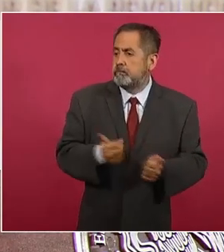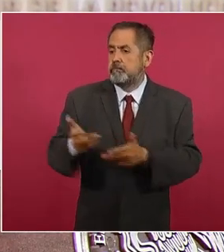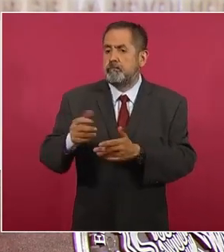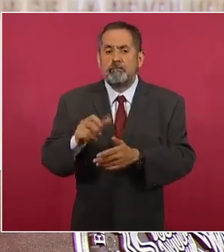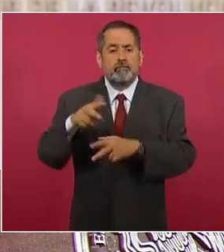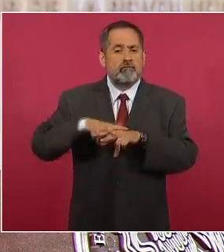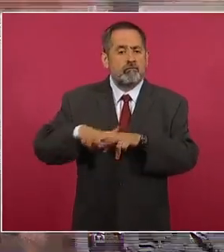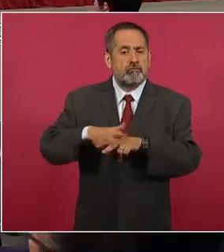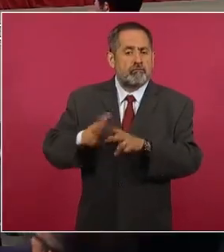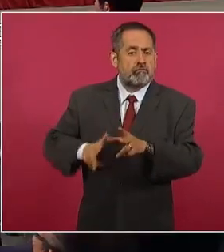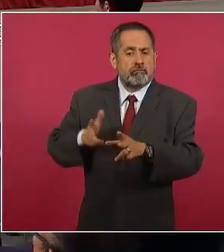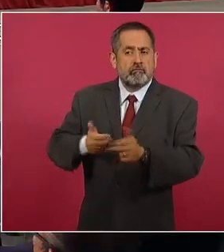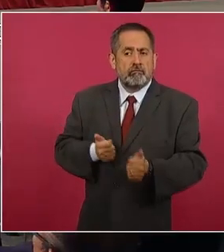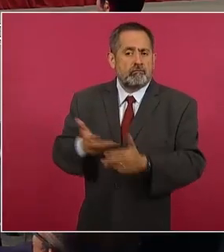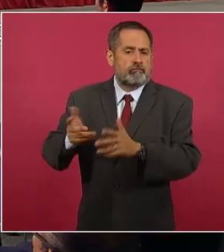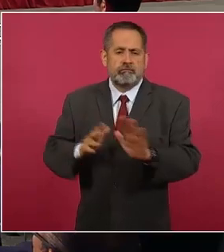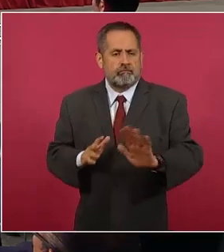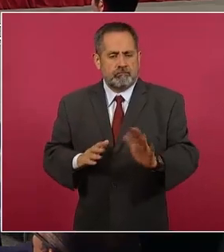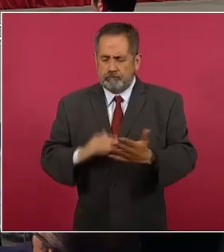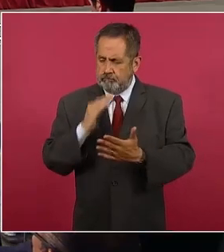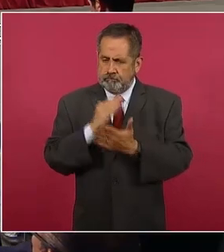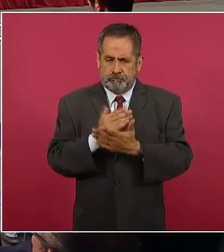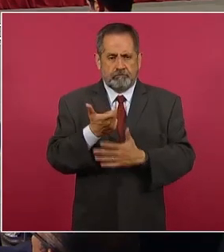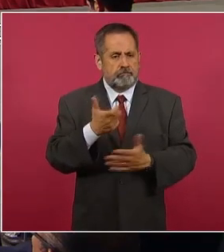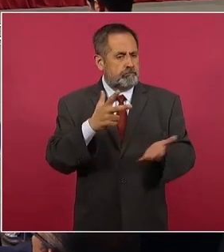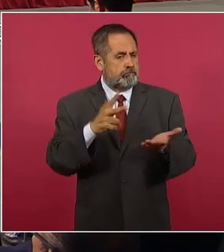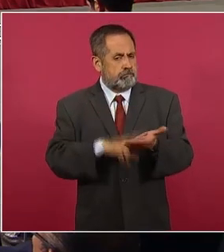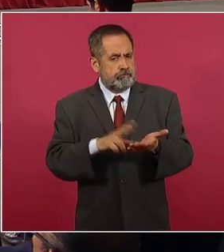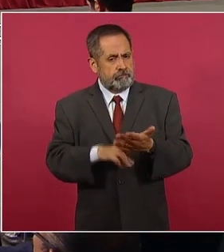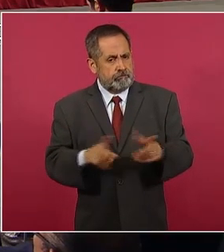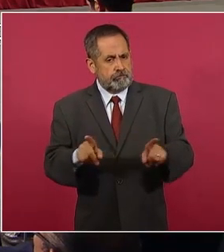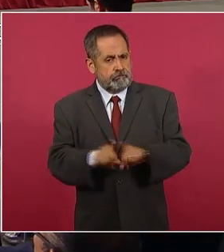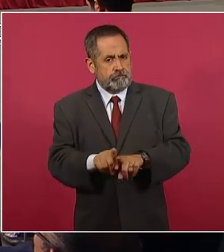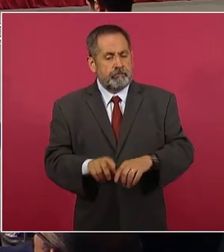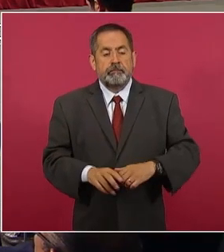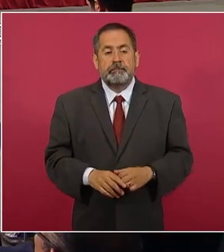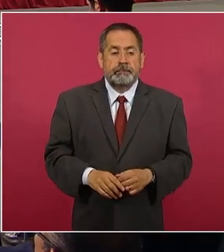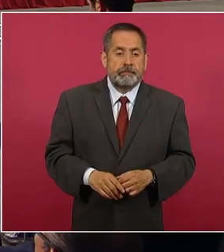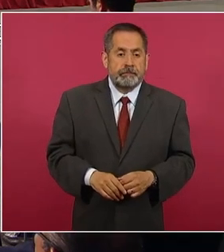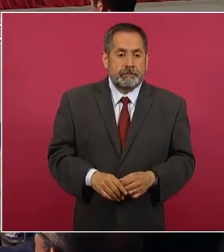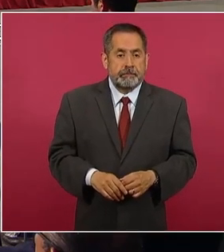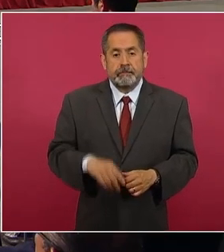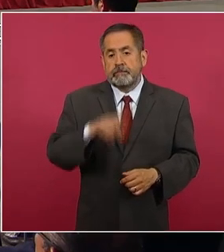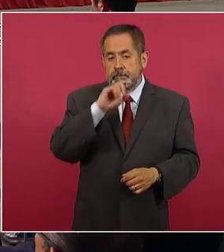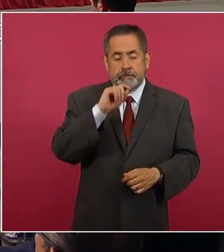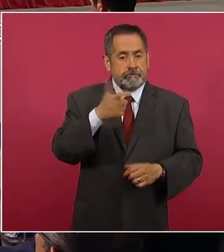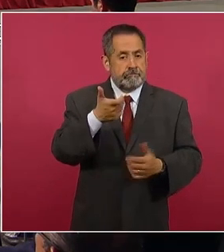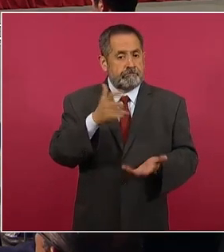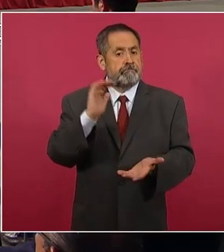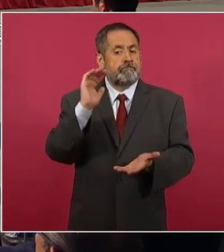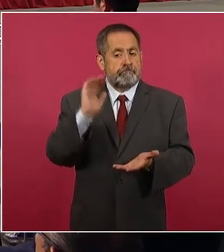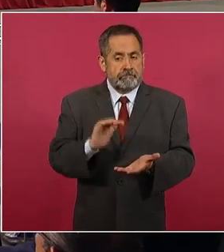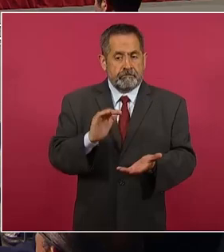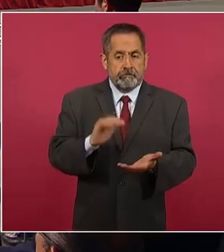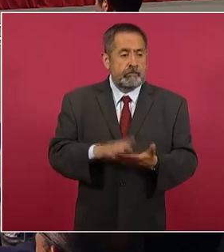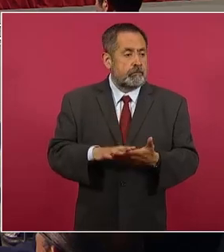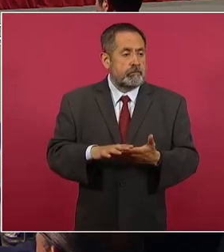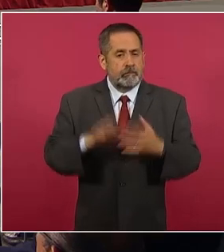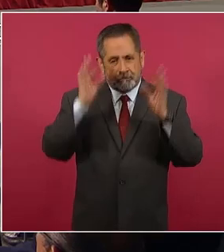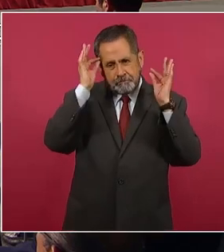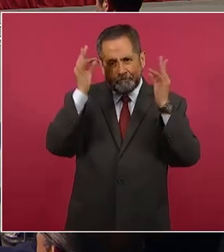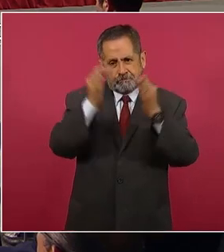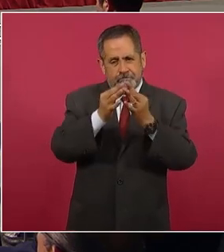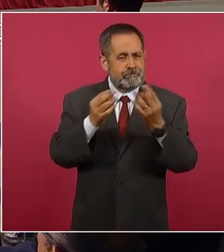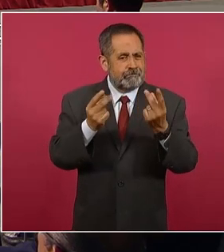y otra. Continuando. La reducción de costos y tiempo de despacho aduanal.